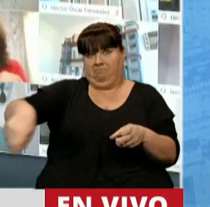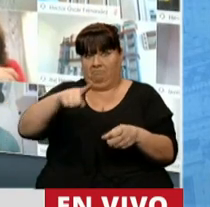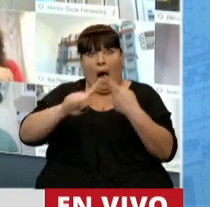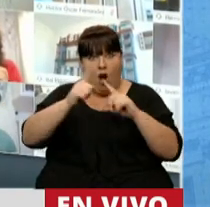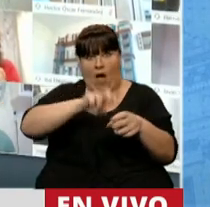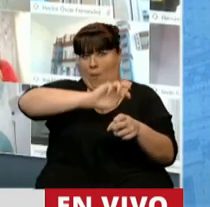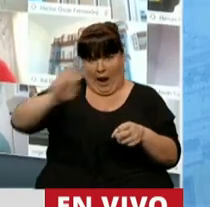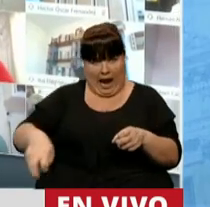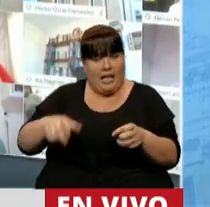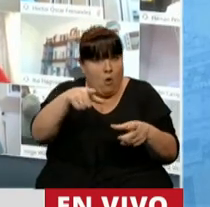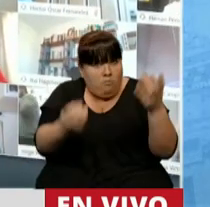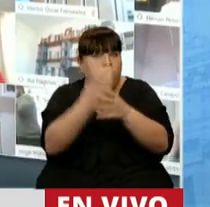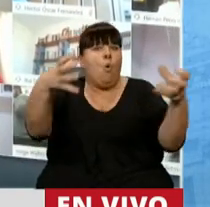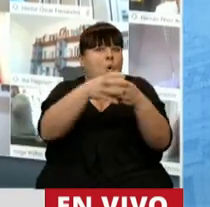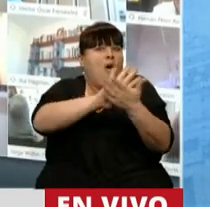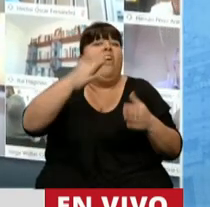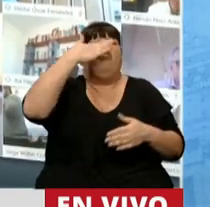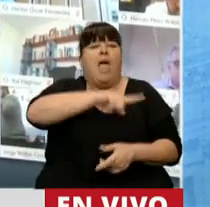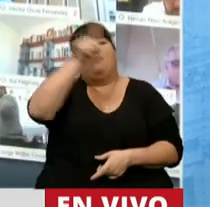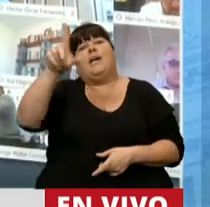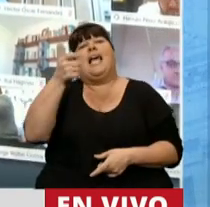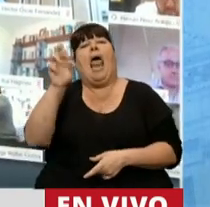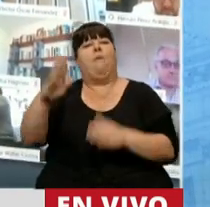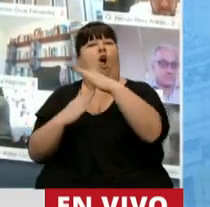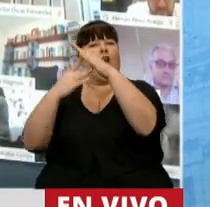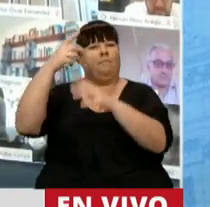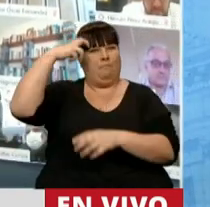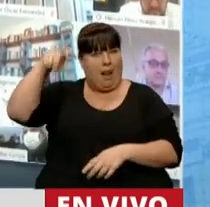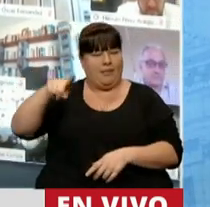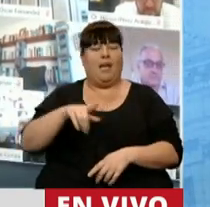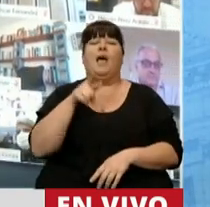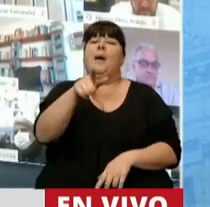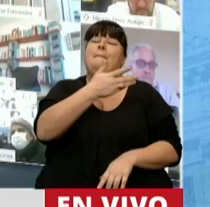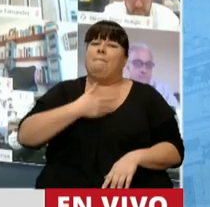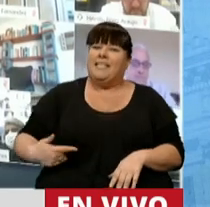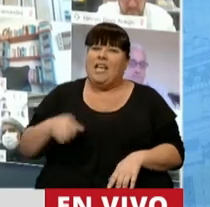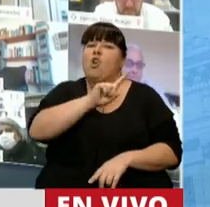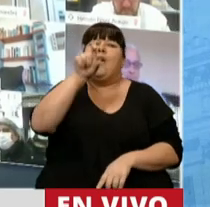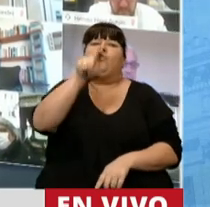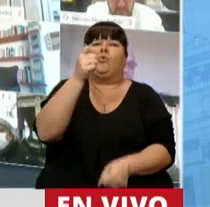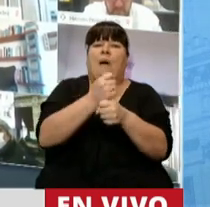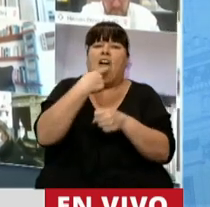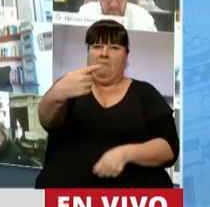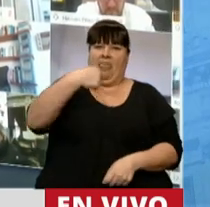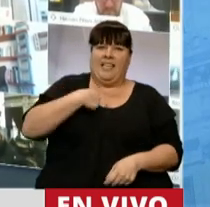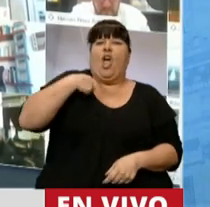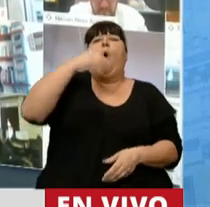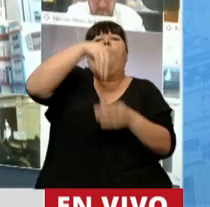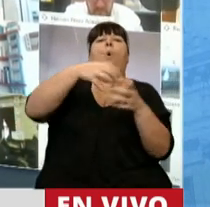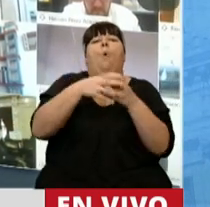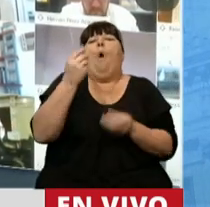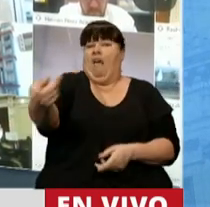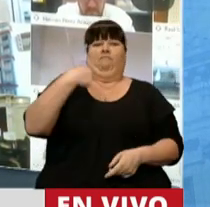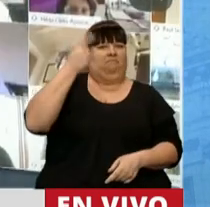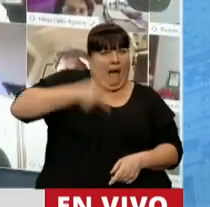acuerdo. Arme uno propio y después vaya a labor parlamentaria. Señor Presidente, no es su función decirme a mí en qué bloque tengo que